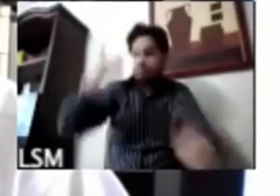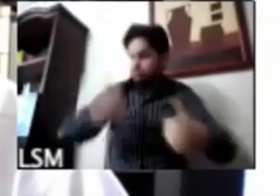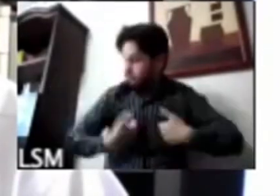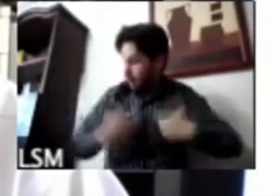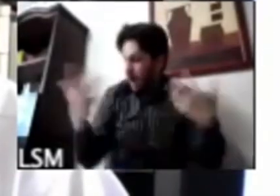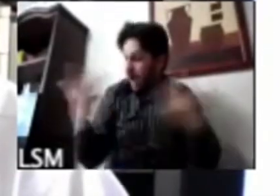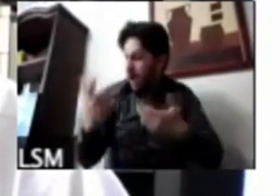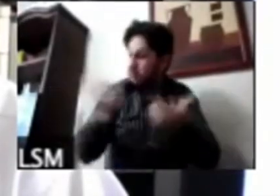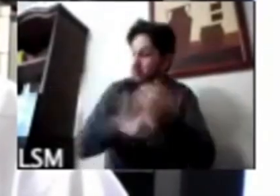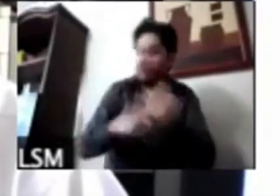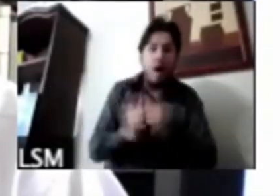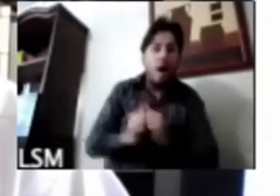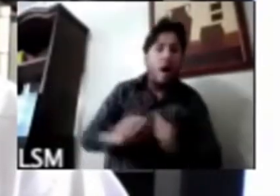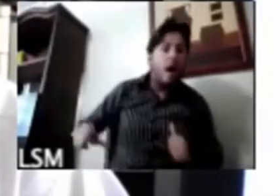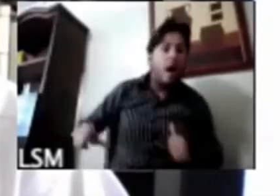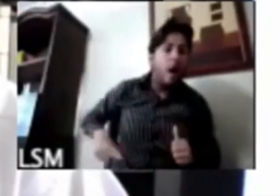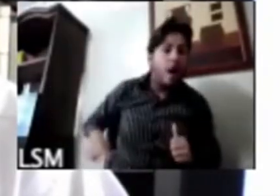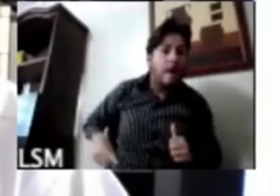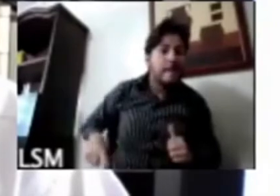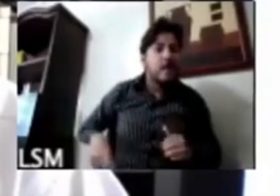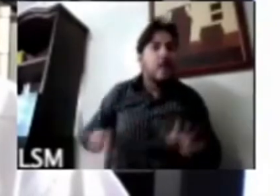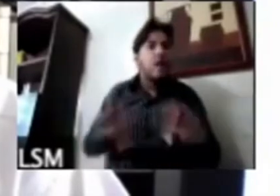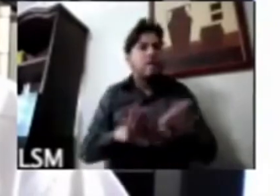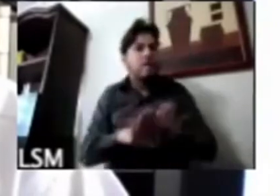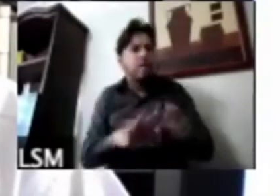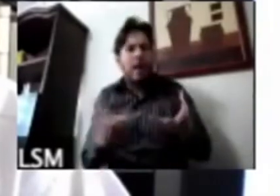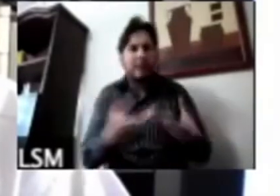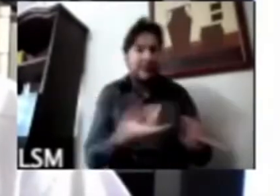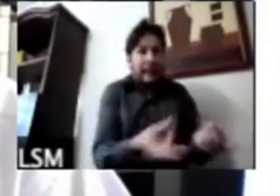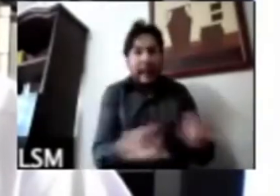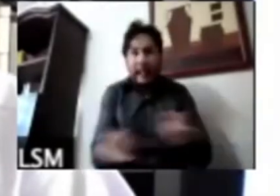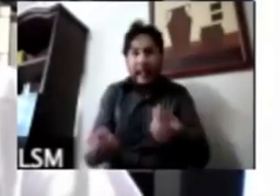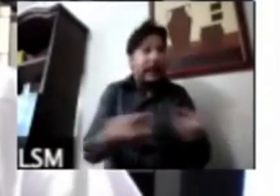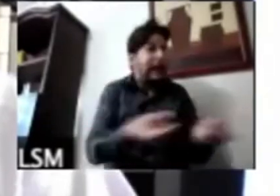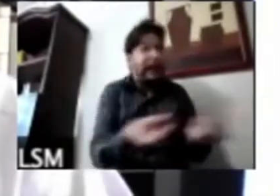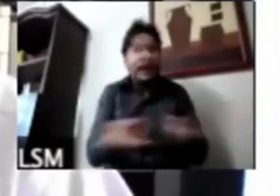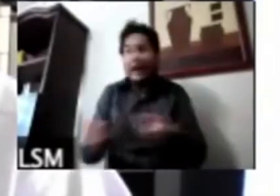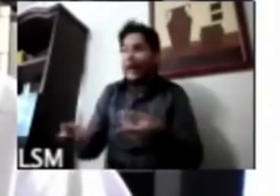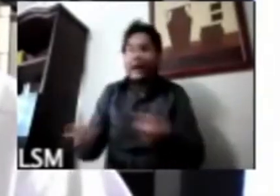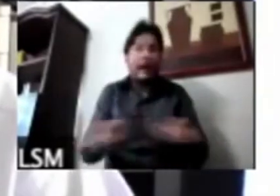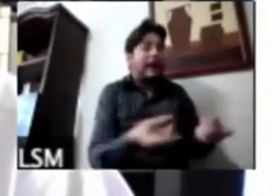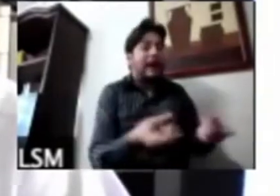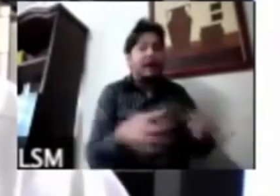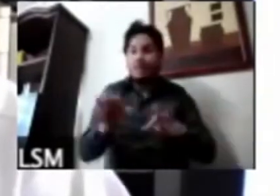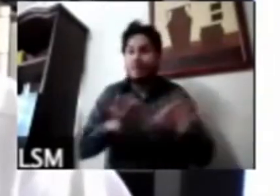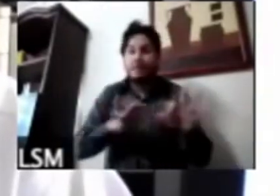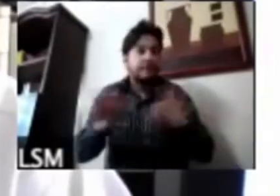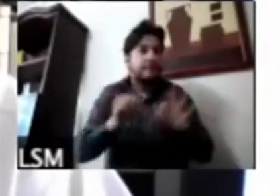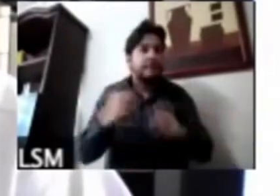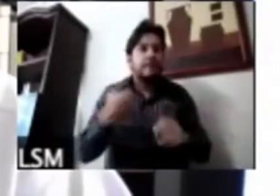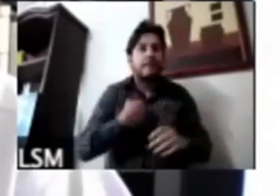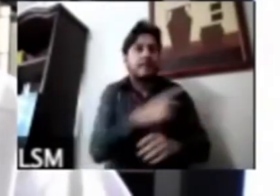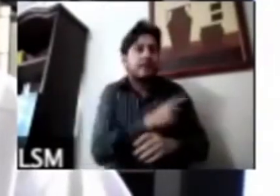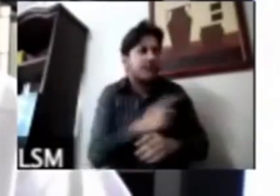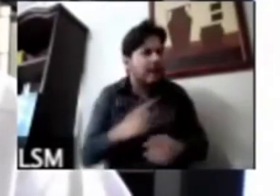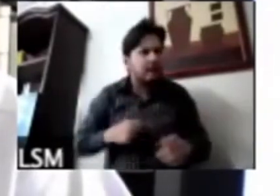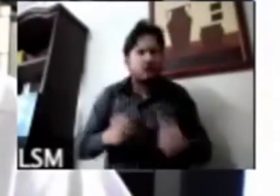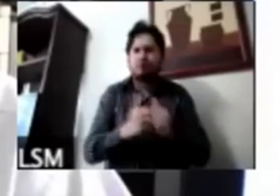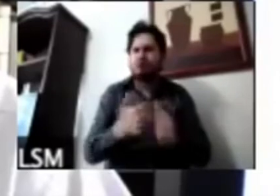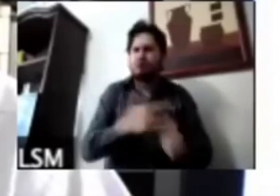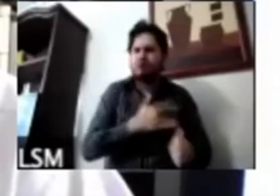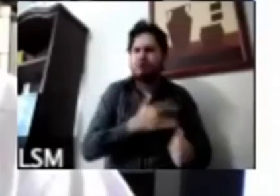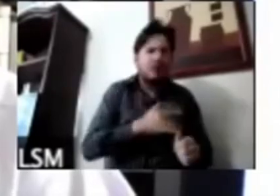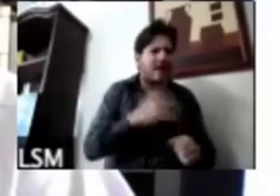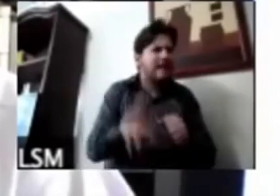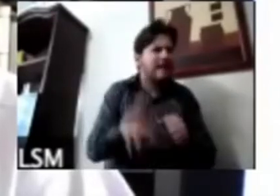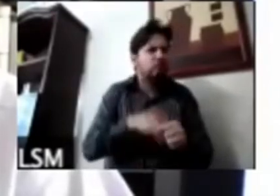gobiernos y cómo están reaccionando sino porque es un casi instinto natural de las poblaciones